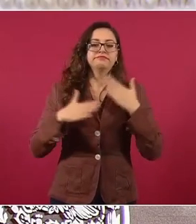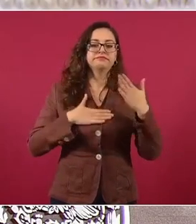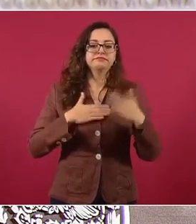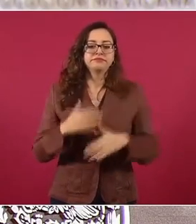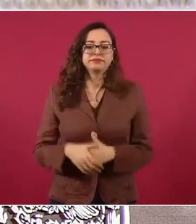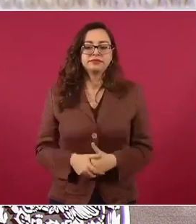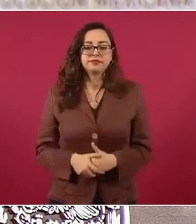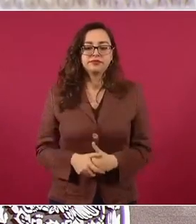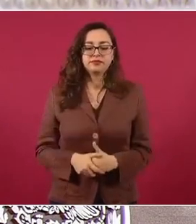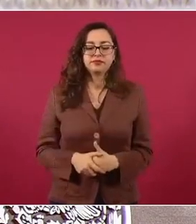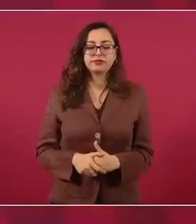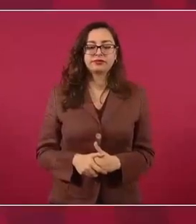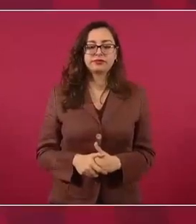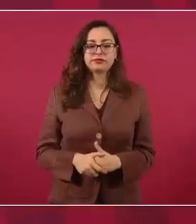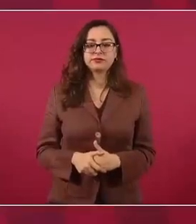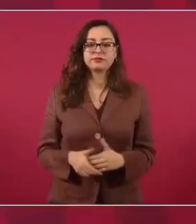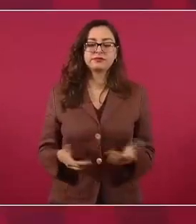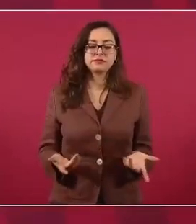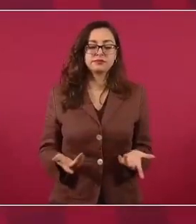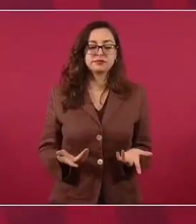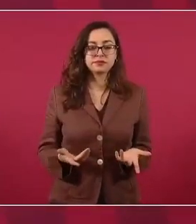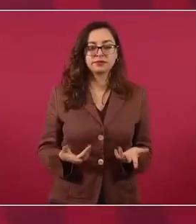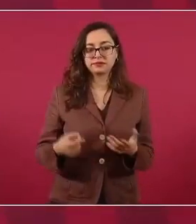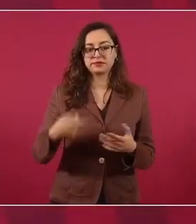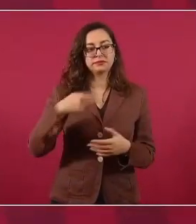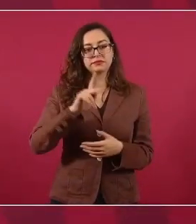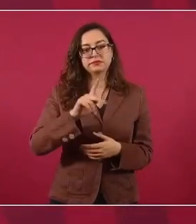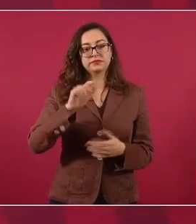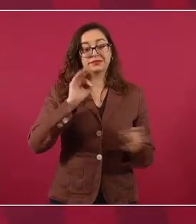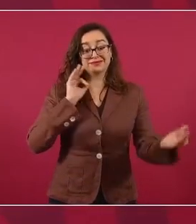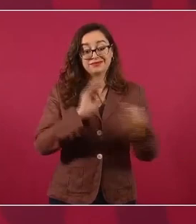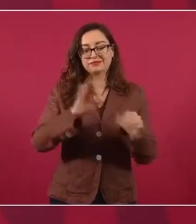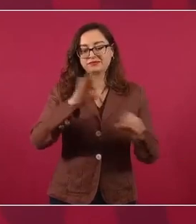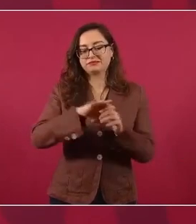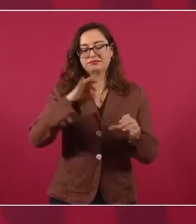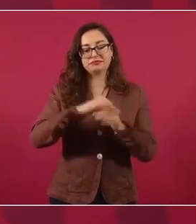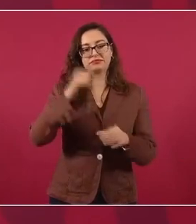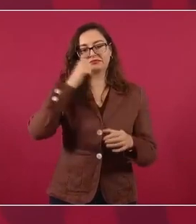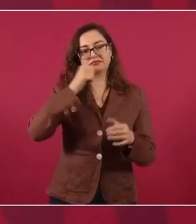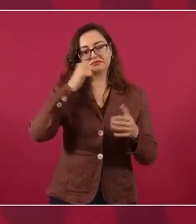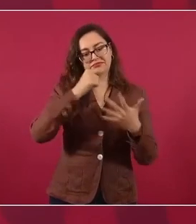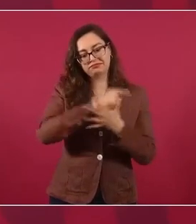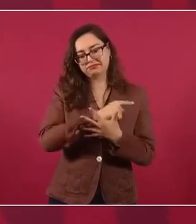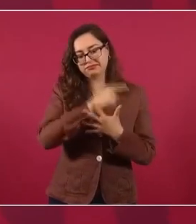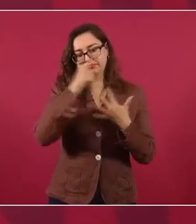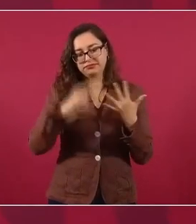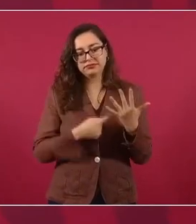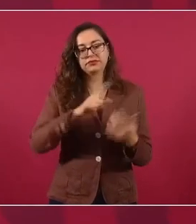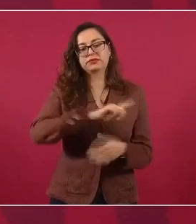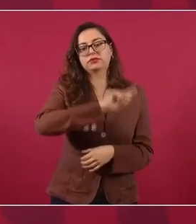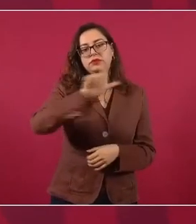Y luego los temas internos. La inflación, por ejemplo,